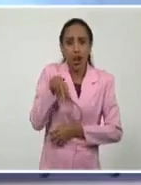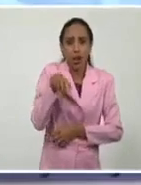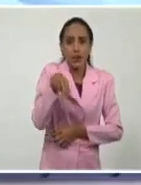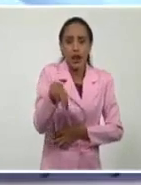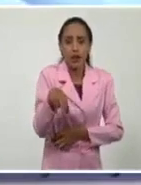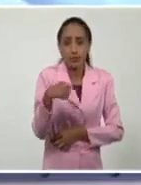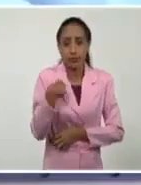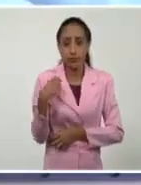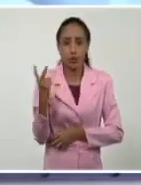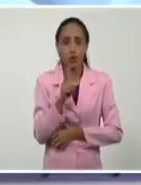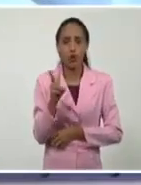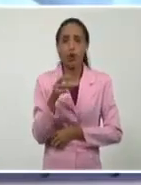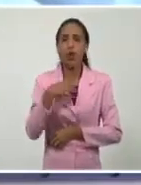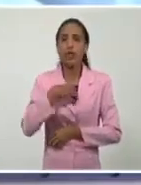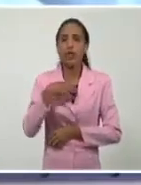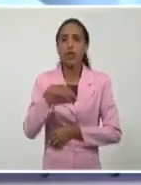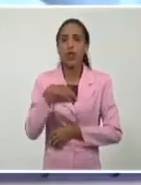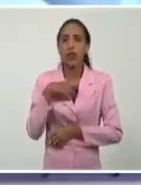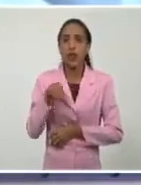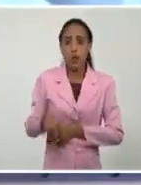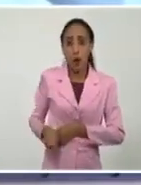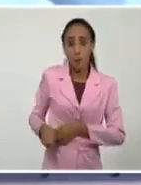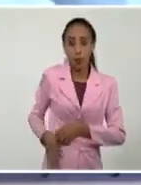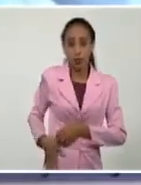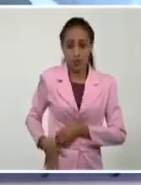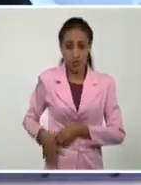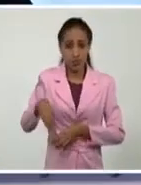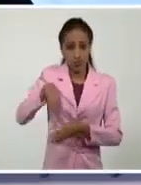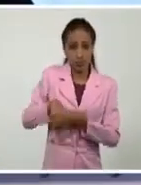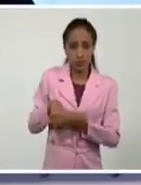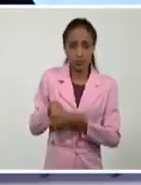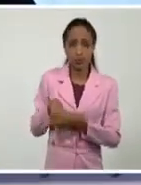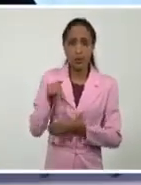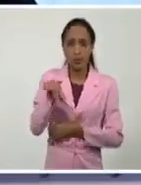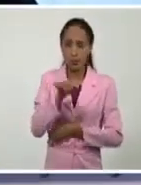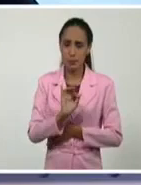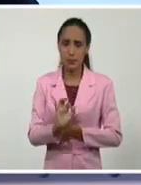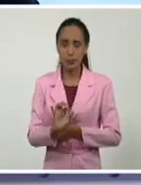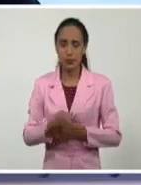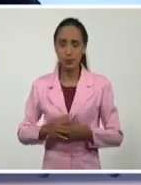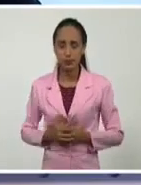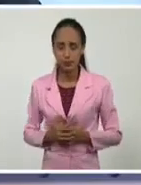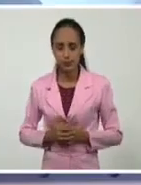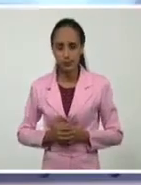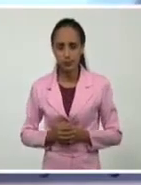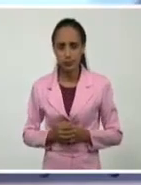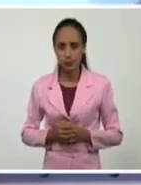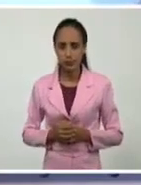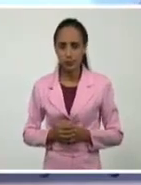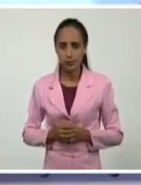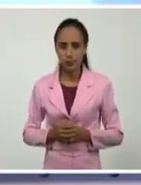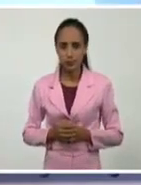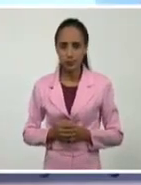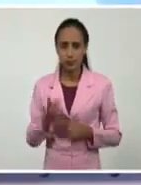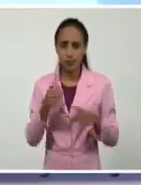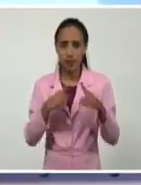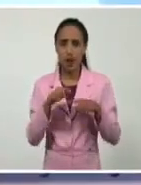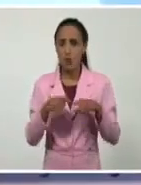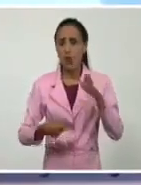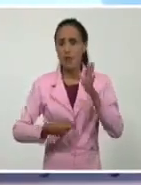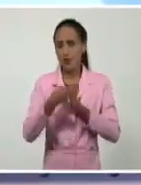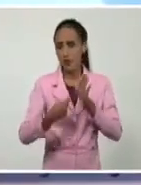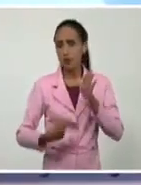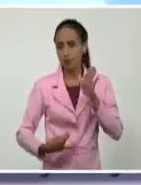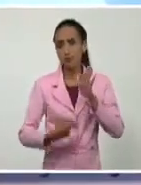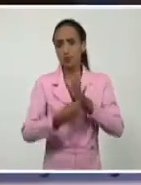Ambos andan con prótesis, pero no con las ideales, las llamadas endoprótesis, sino con unas prótesis fijas, adaptadas,